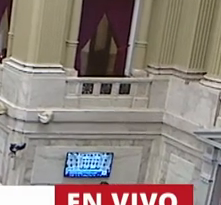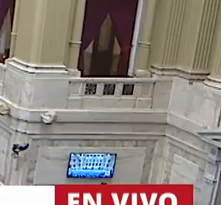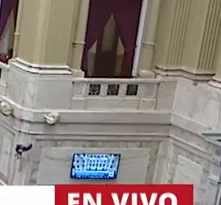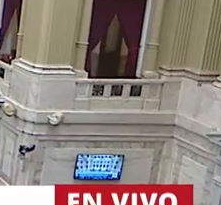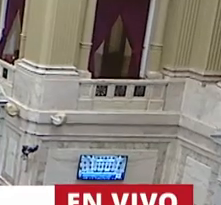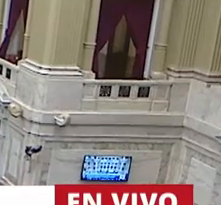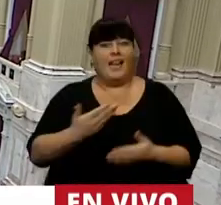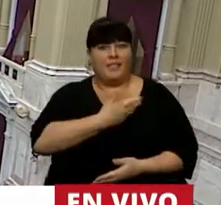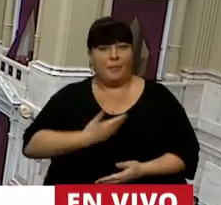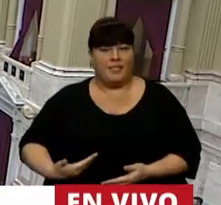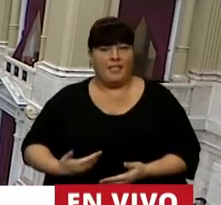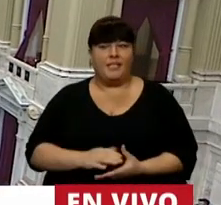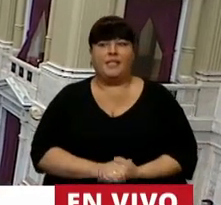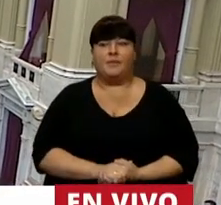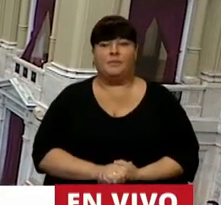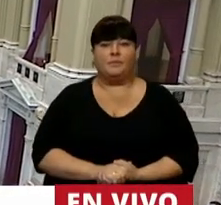Gracias, señor Presidente.